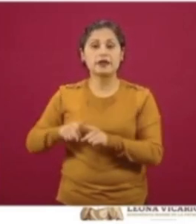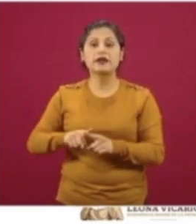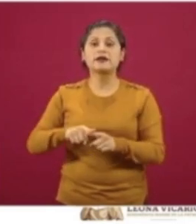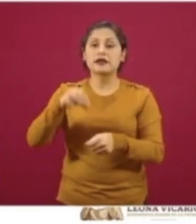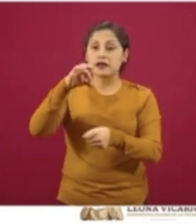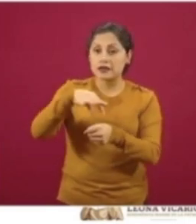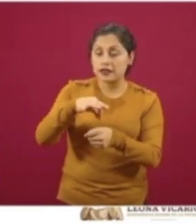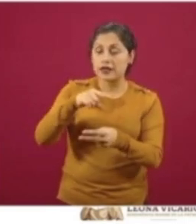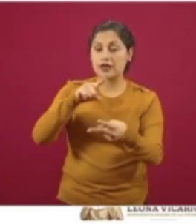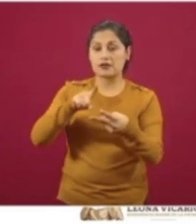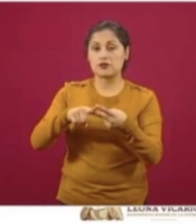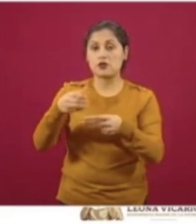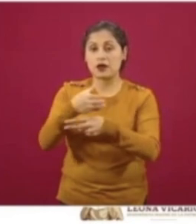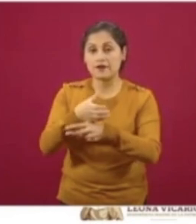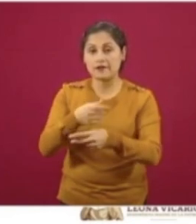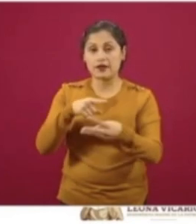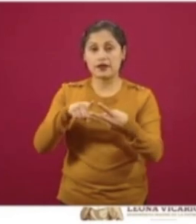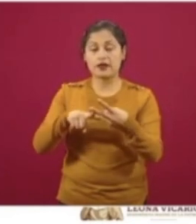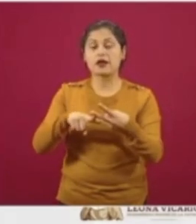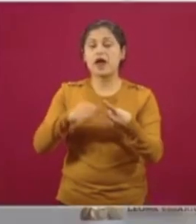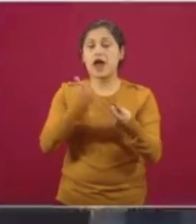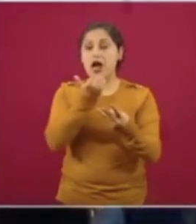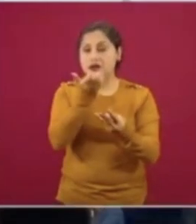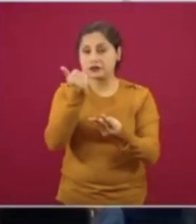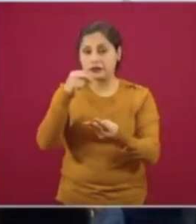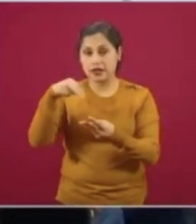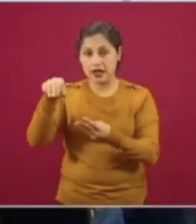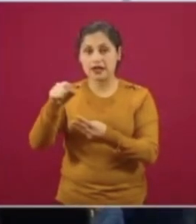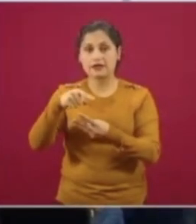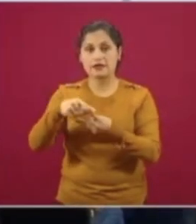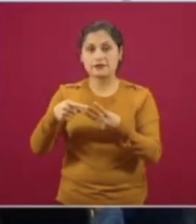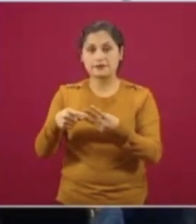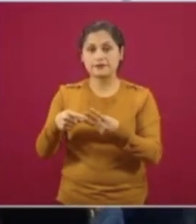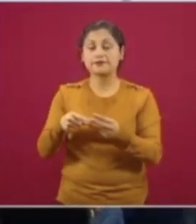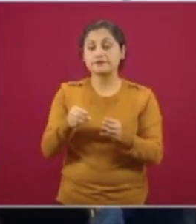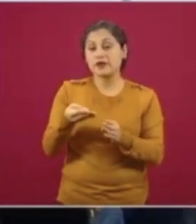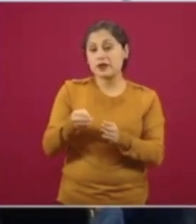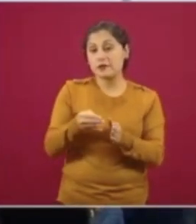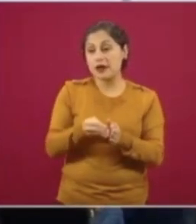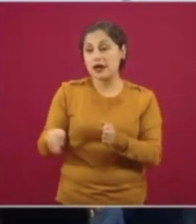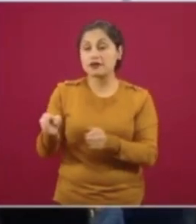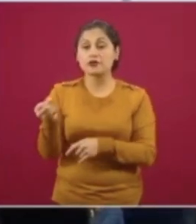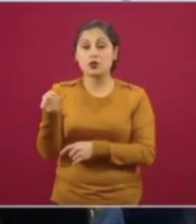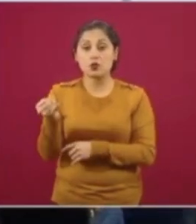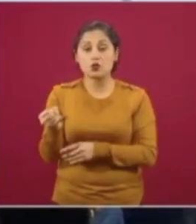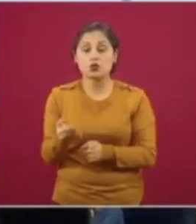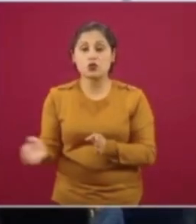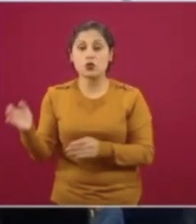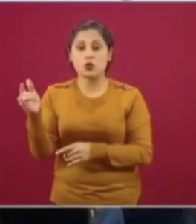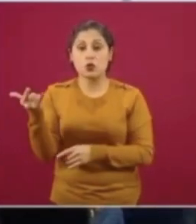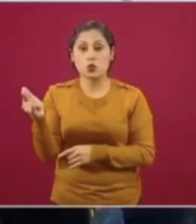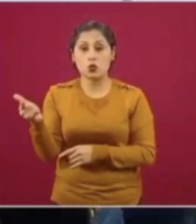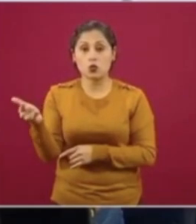y productores de café. De la segunda quincena de mayo más junio más julio